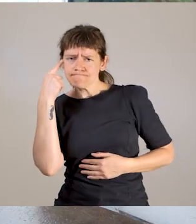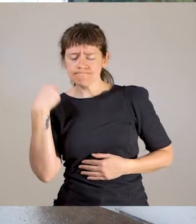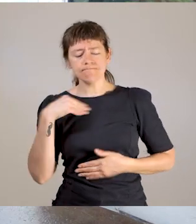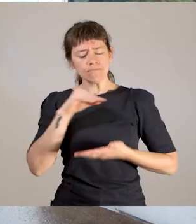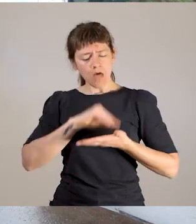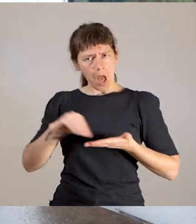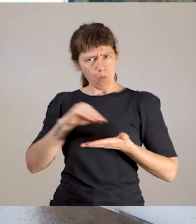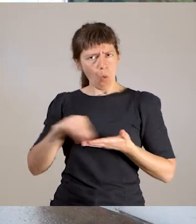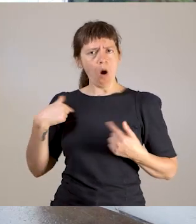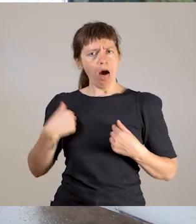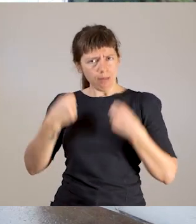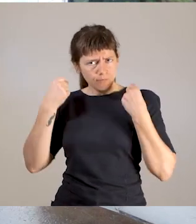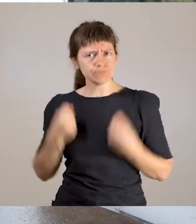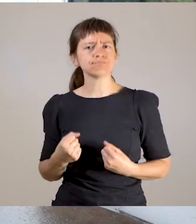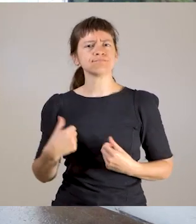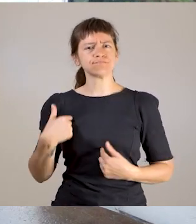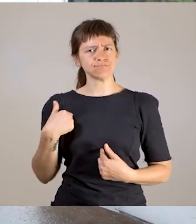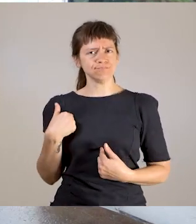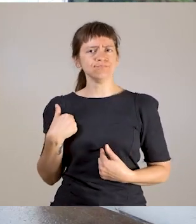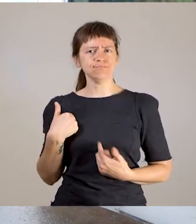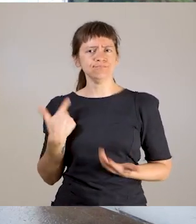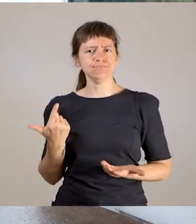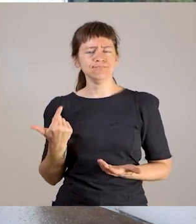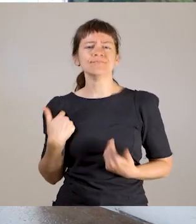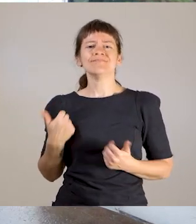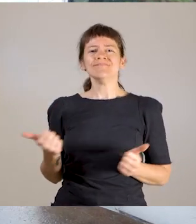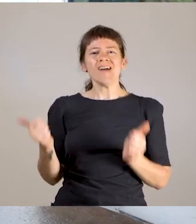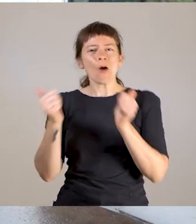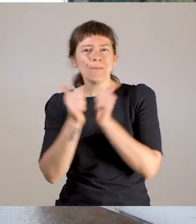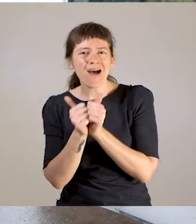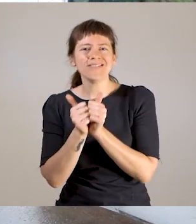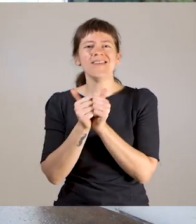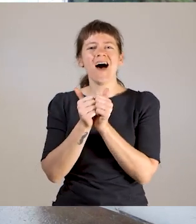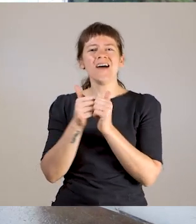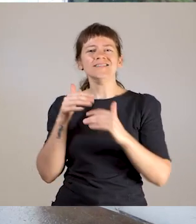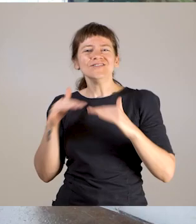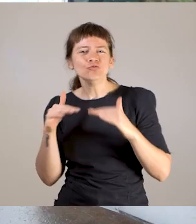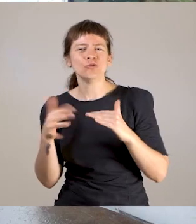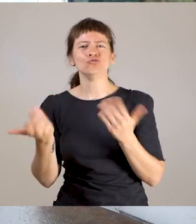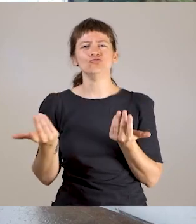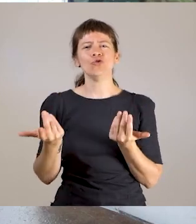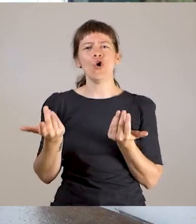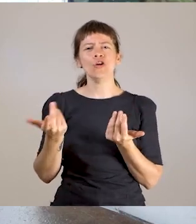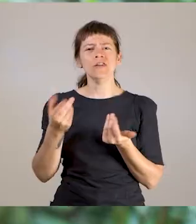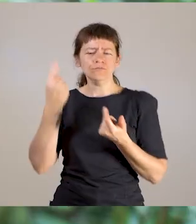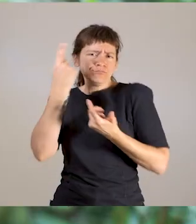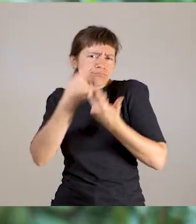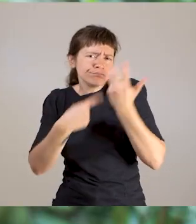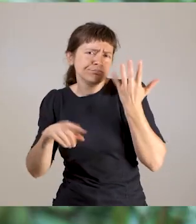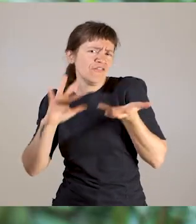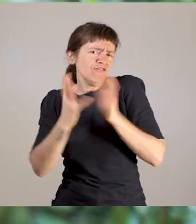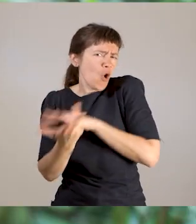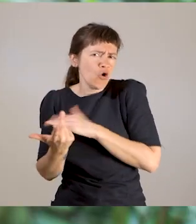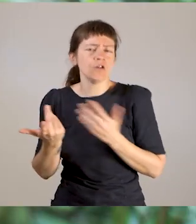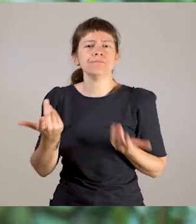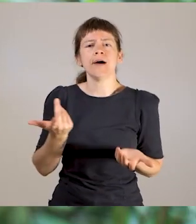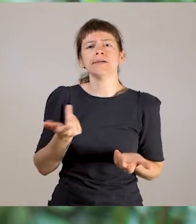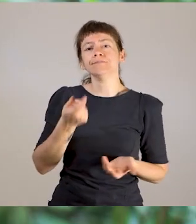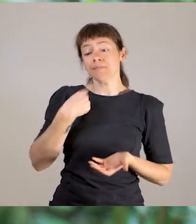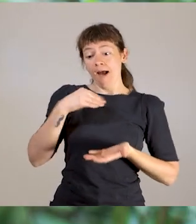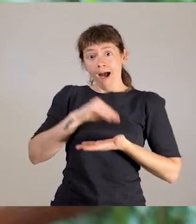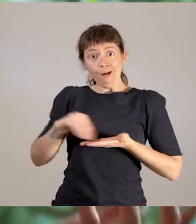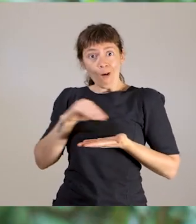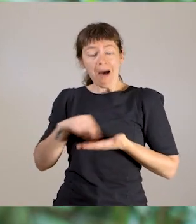estas situaciones. No uno puede acompañar de determinadas maneras, pero, en mi caso, esta herramienta jurídica que permita poder ir a un